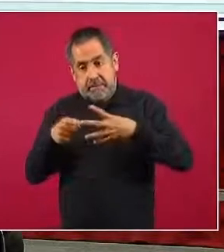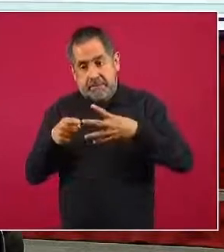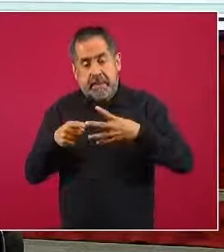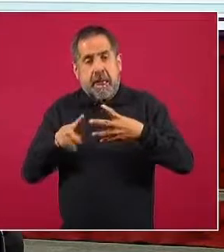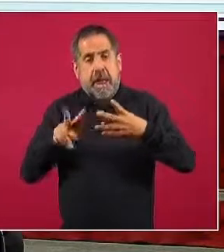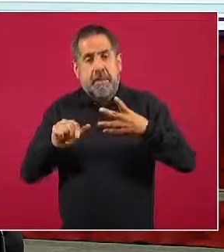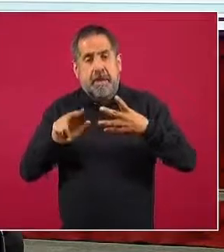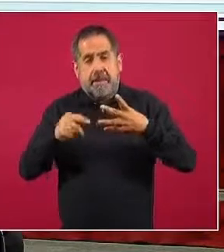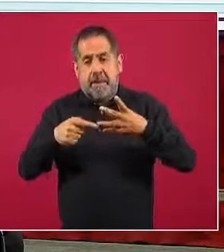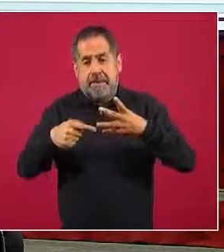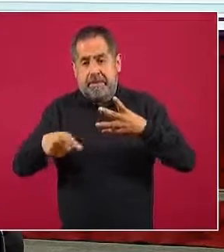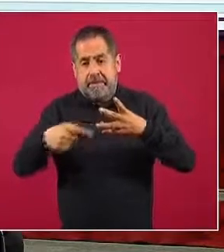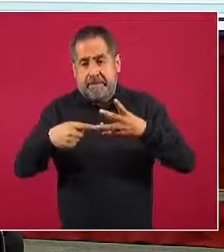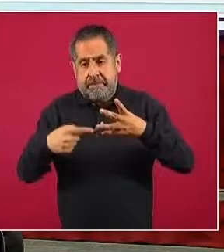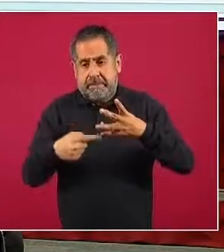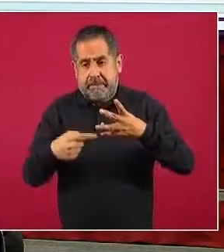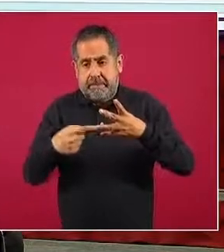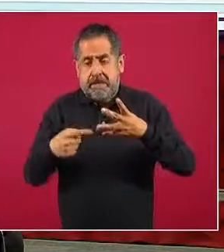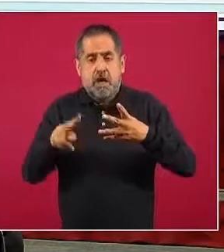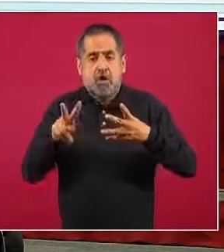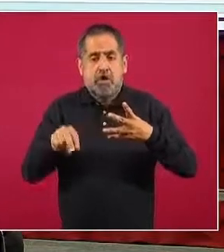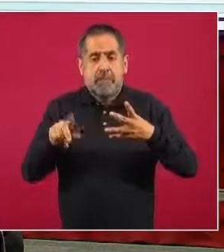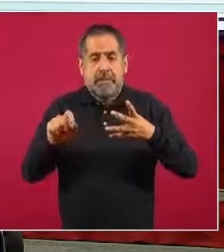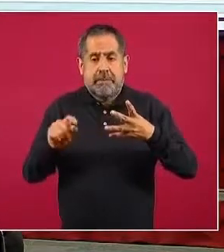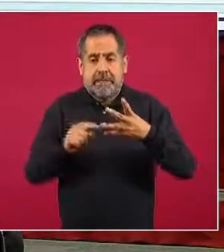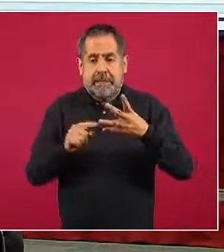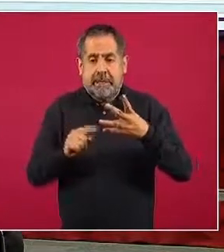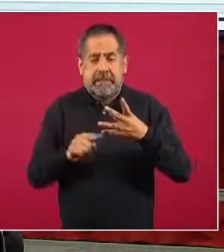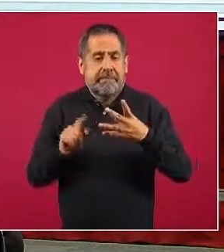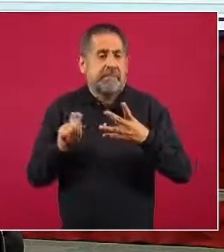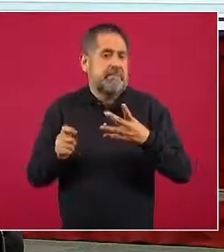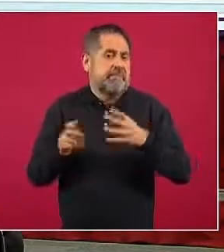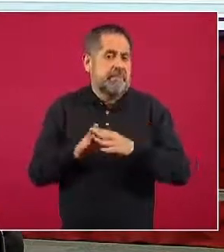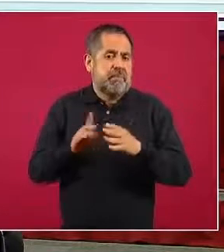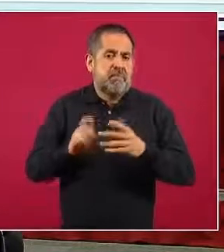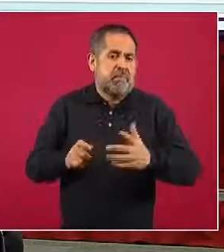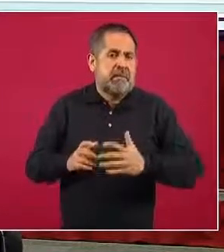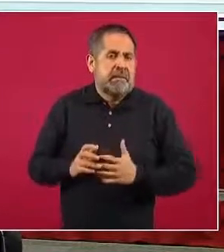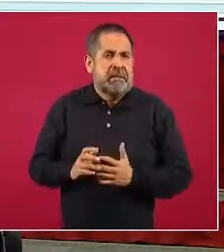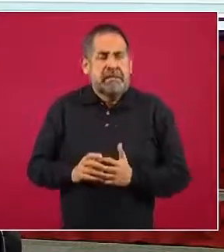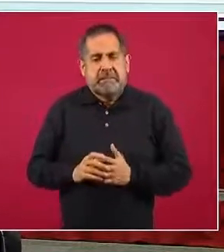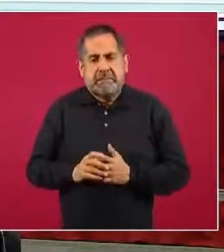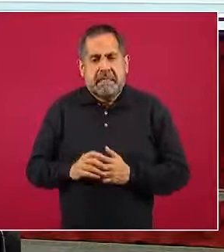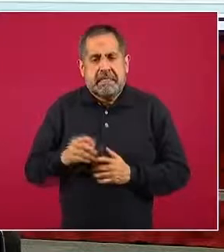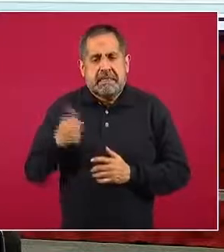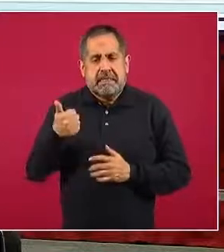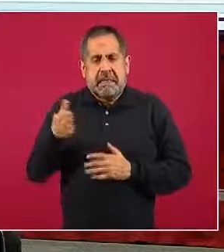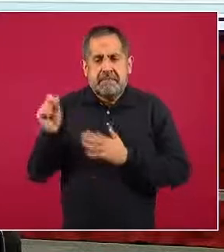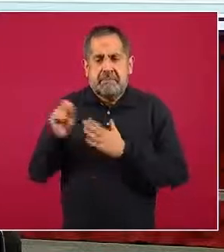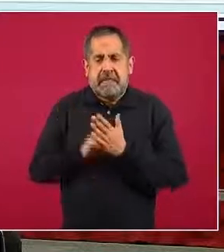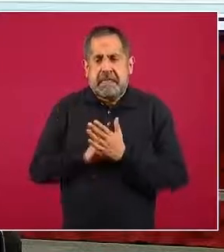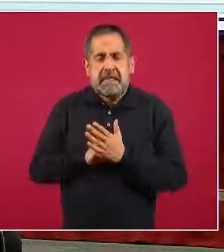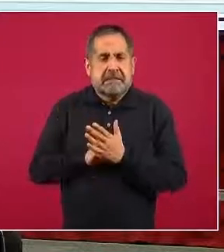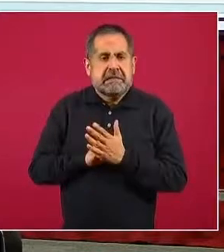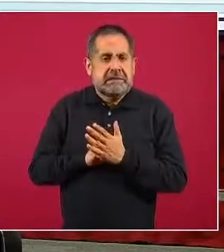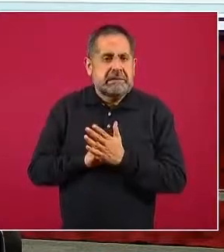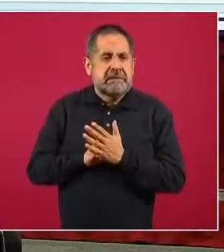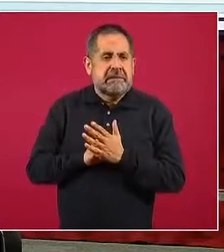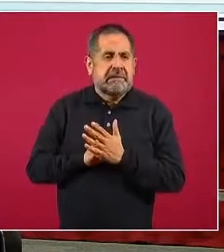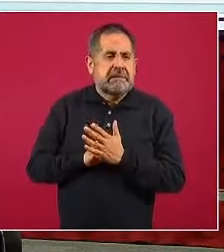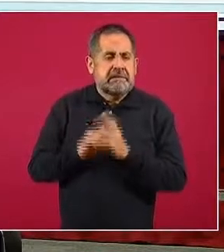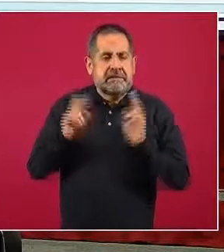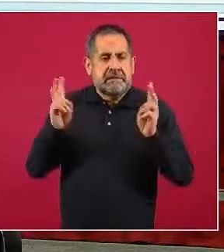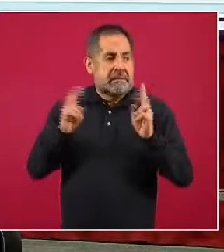a cerrar este año 2020 con prácticamente seis meses y medio de esta actividad de la nueva